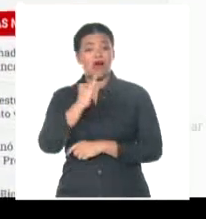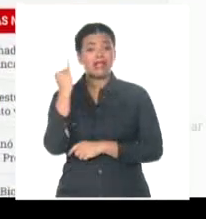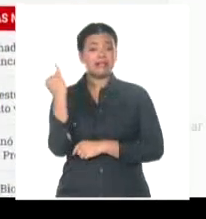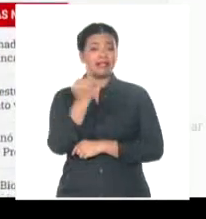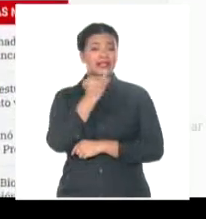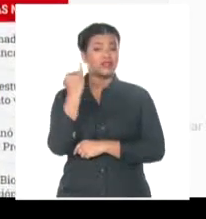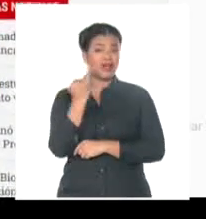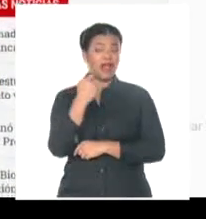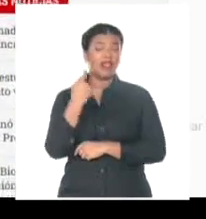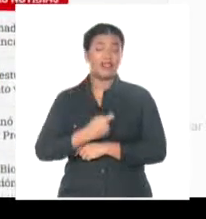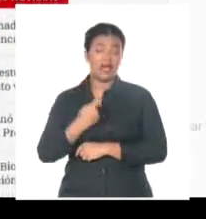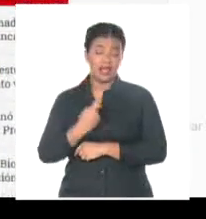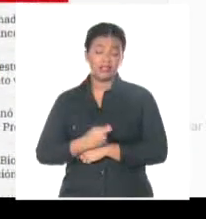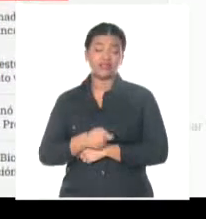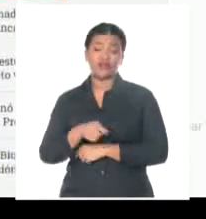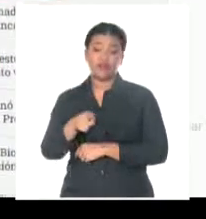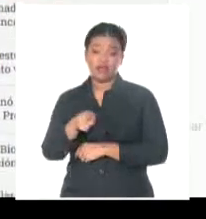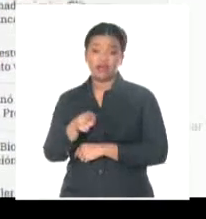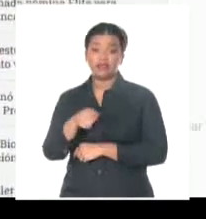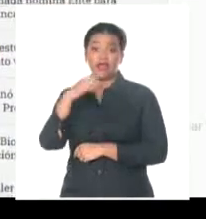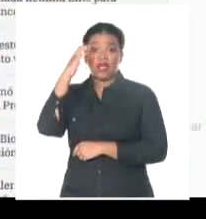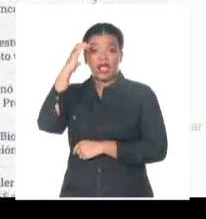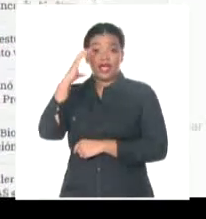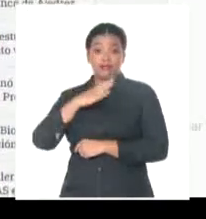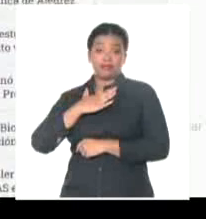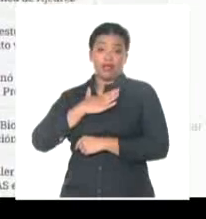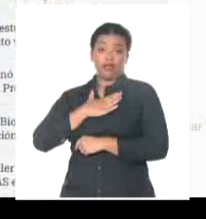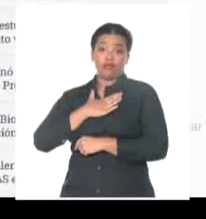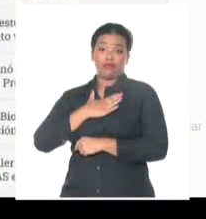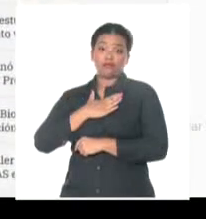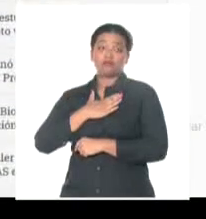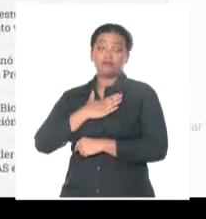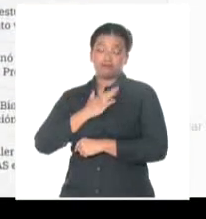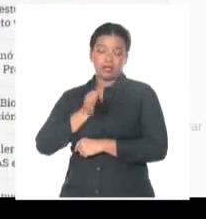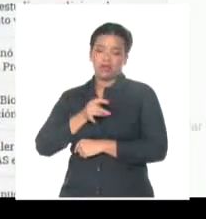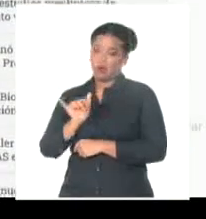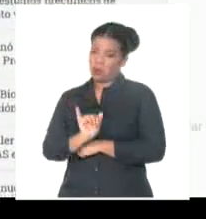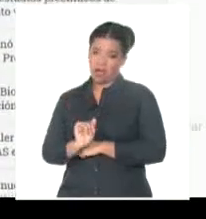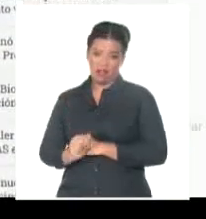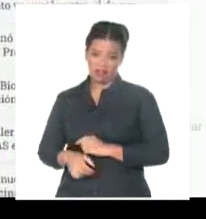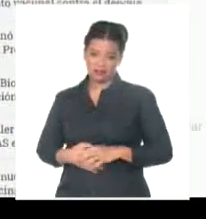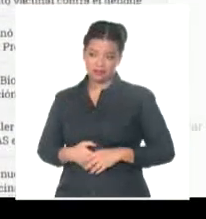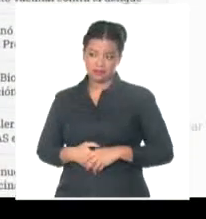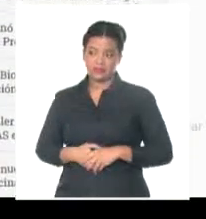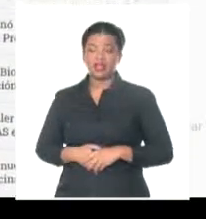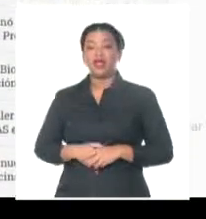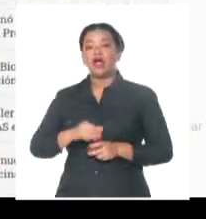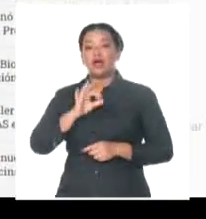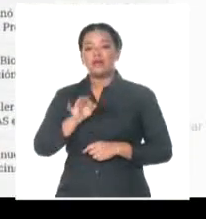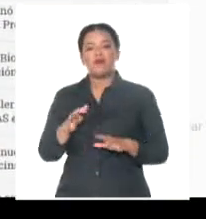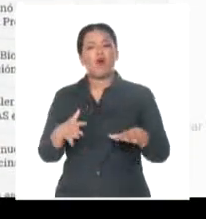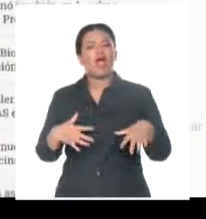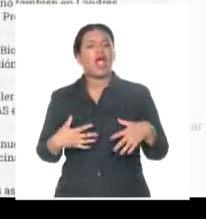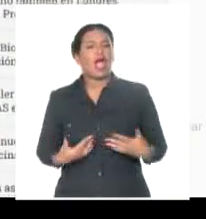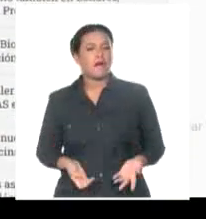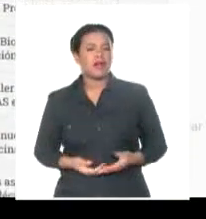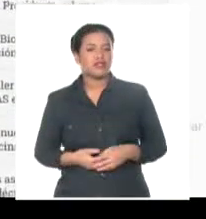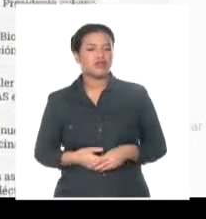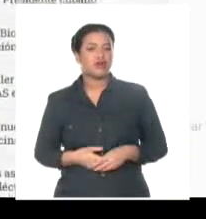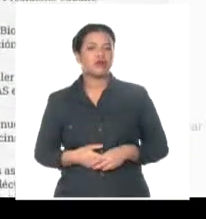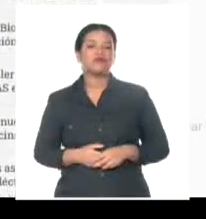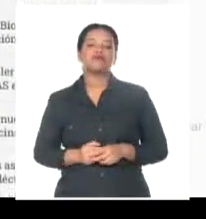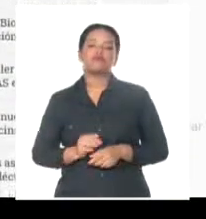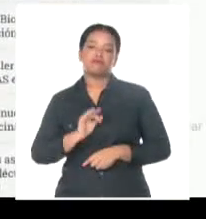derechos que puede tener entonces un Estado soberano si está en este juego. Pues esto es lo que ha pasado aquí. El crédito